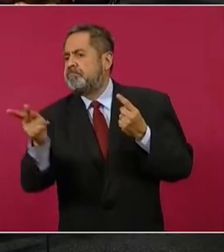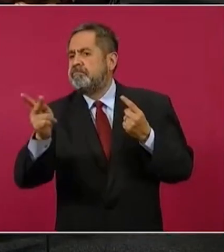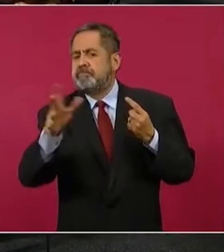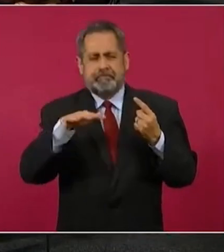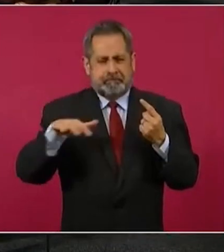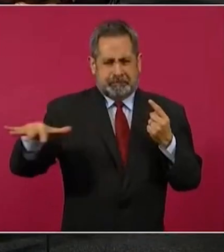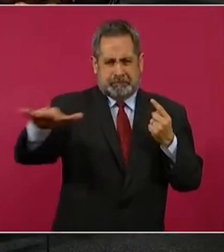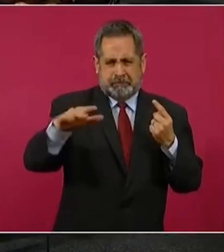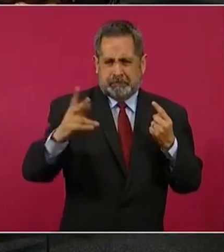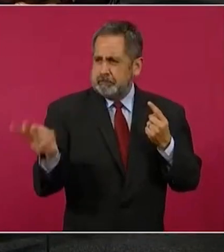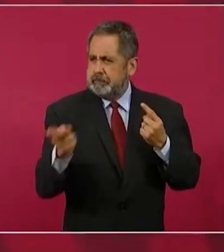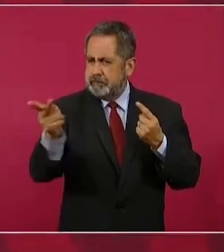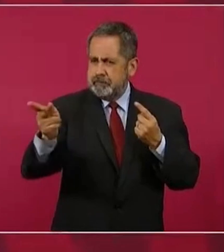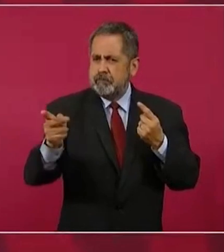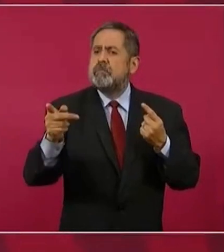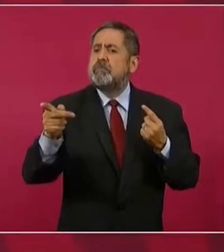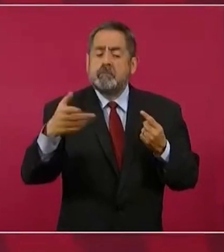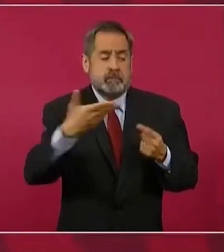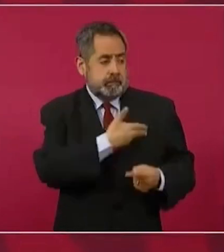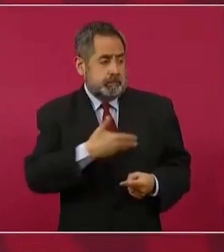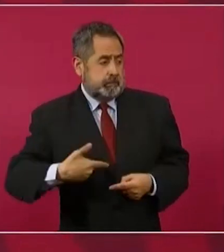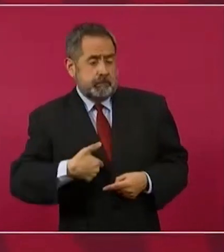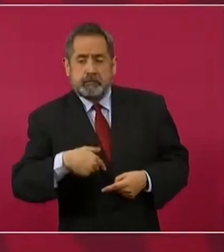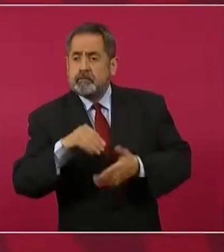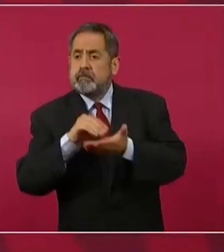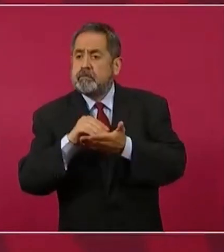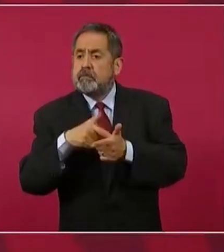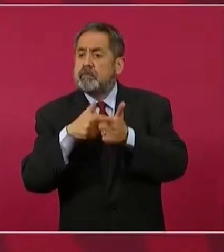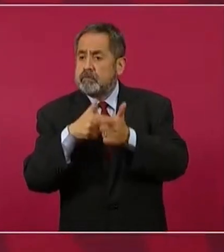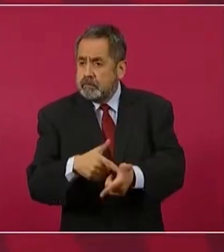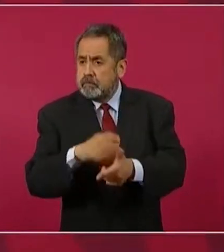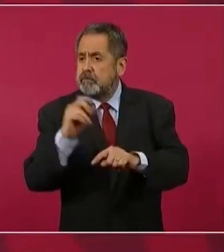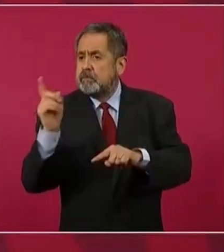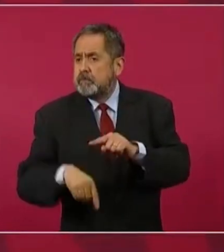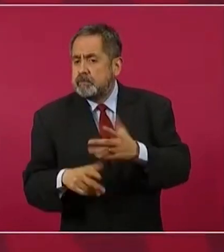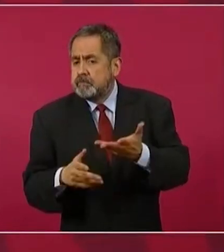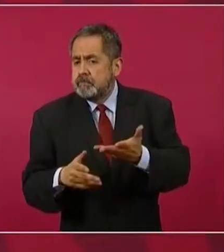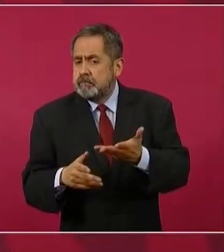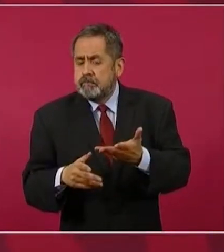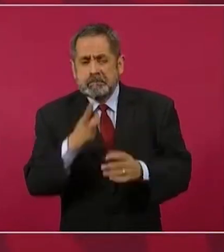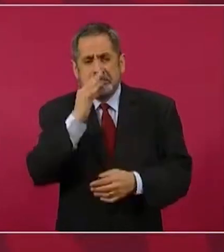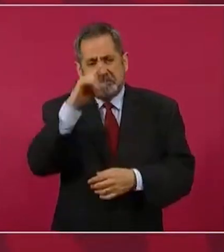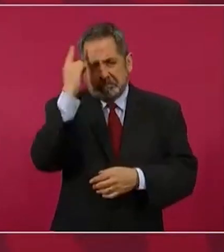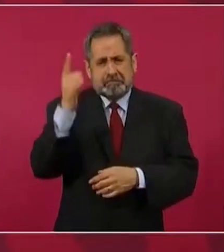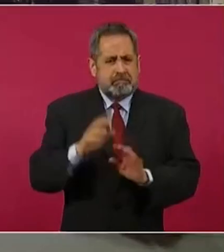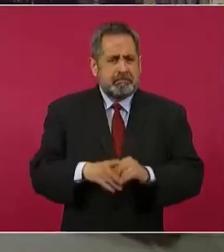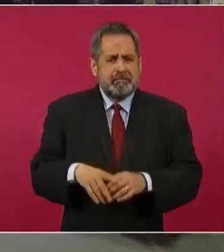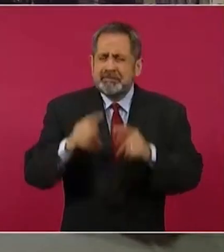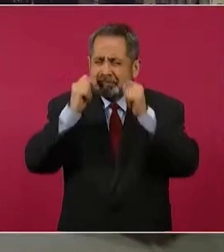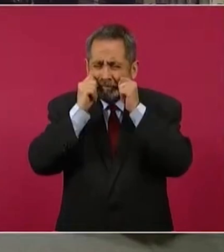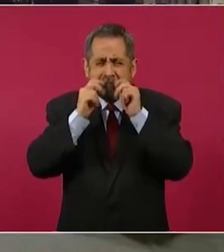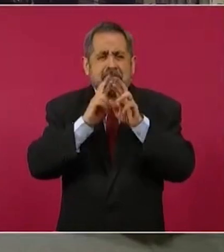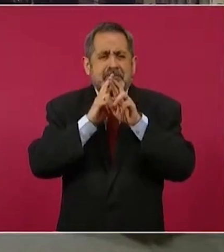eso es lo que me tiene muy contento, independientemente del resultado,